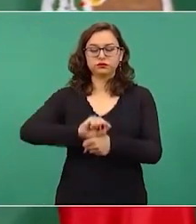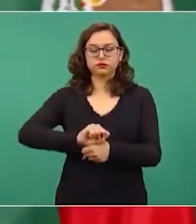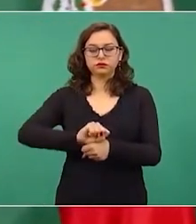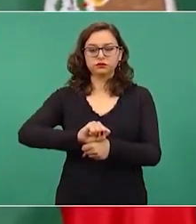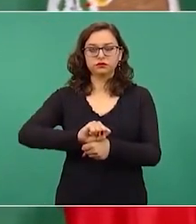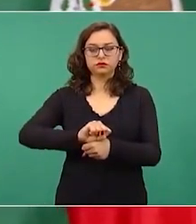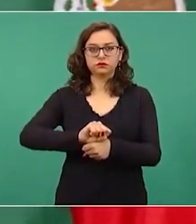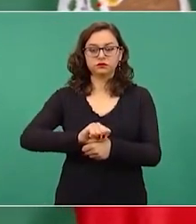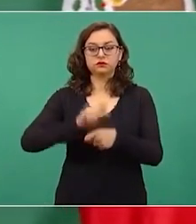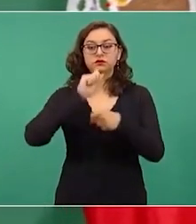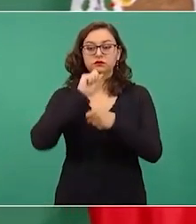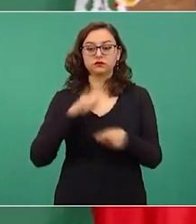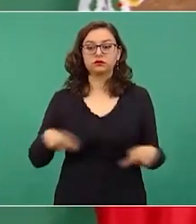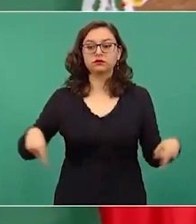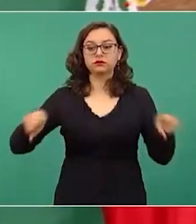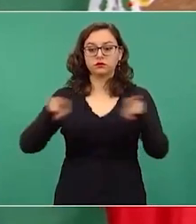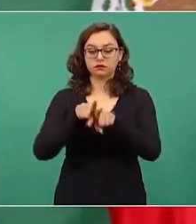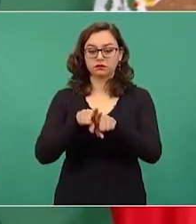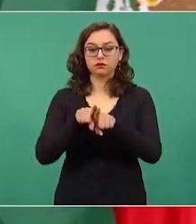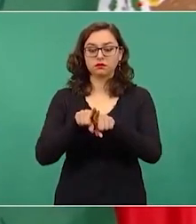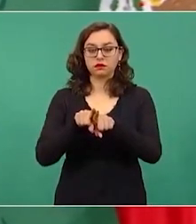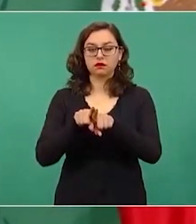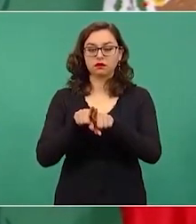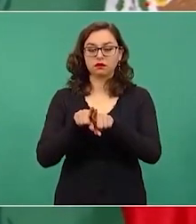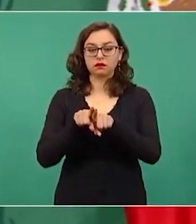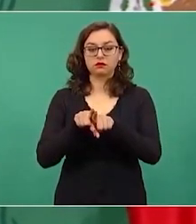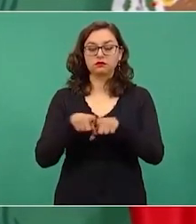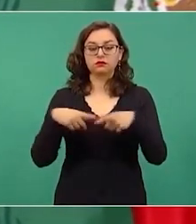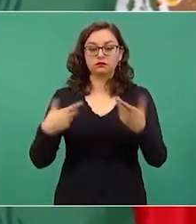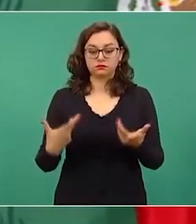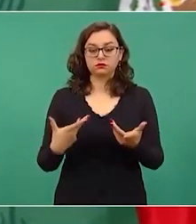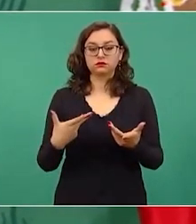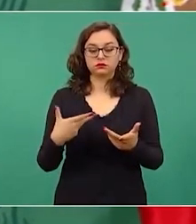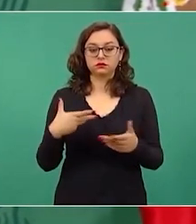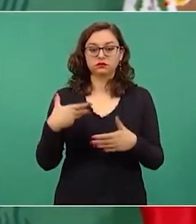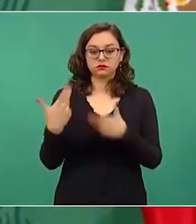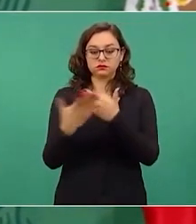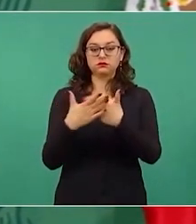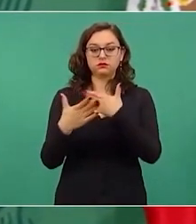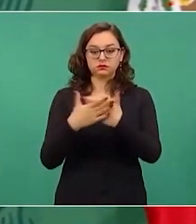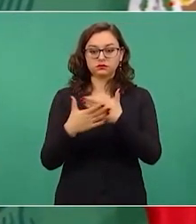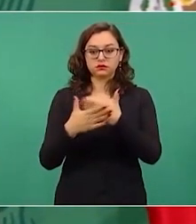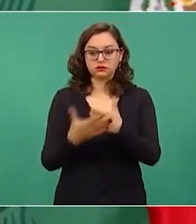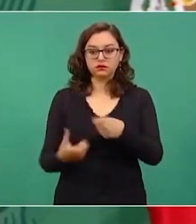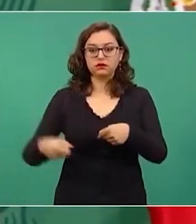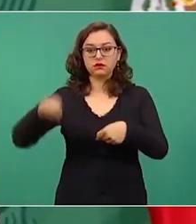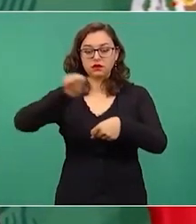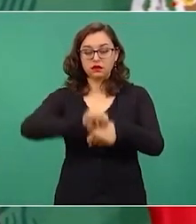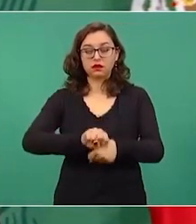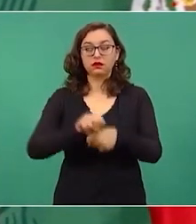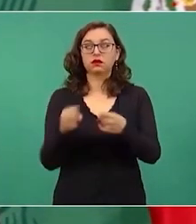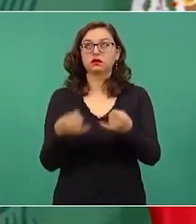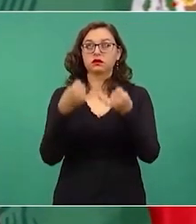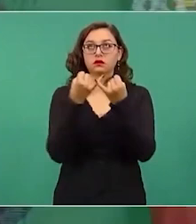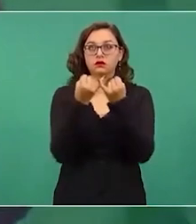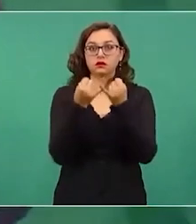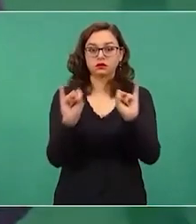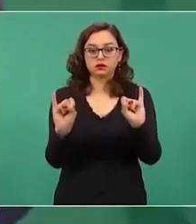también vamos a inaugurar el